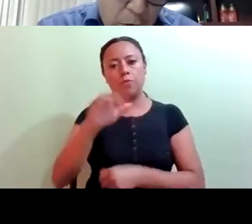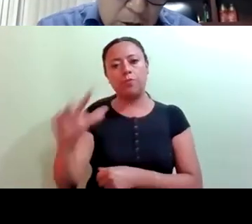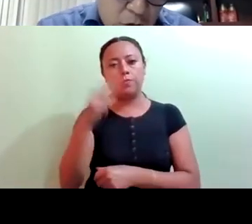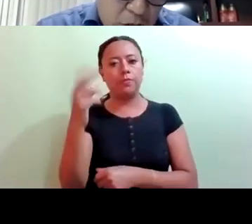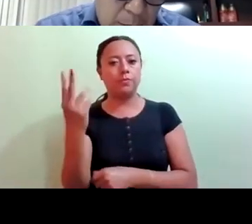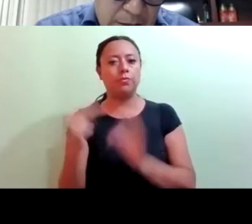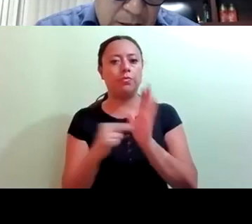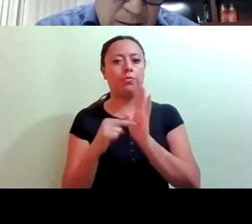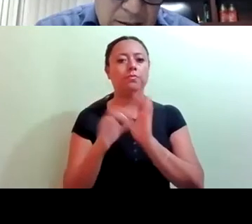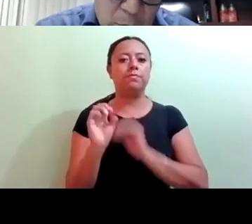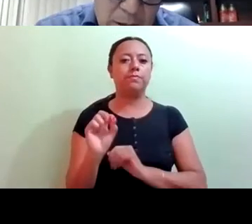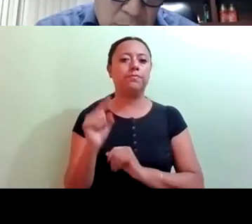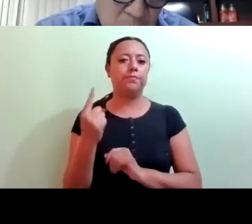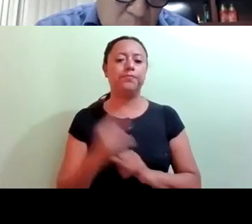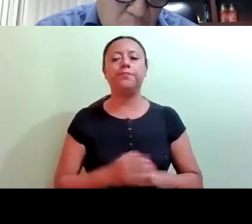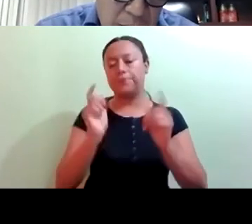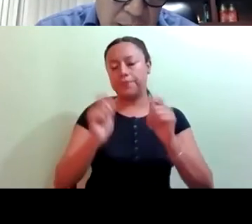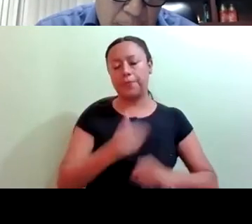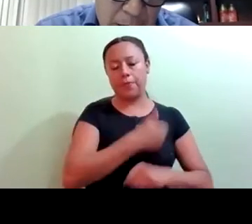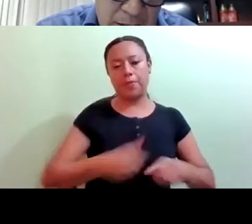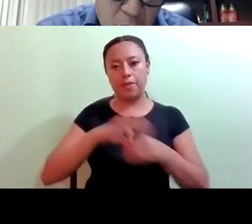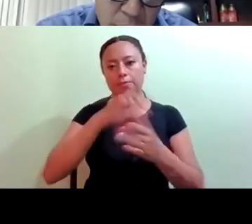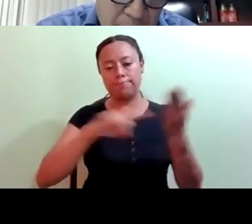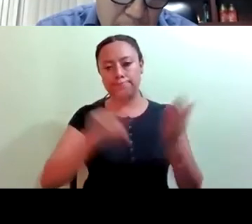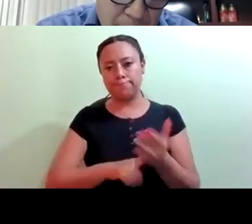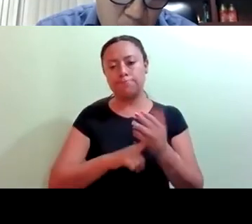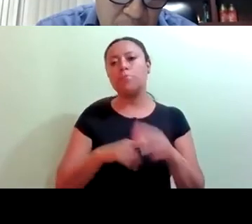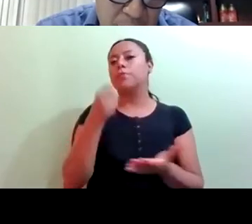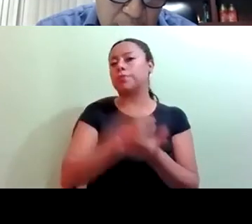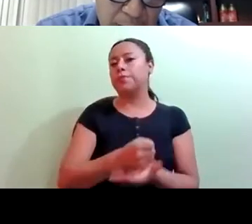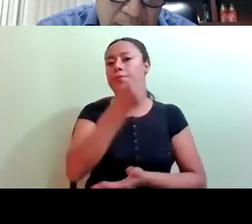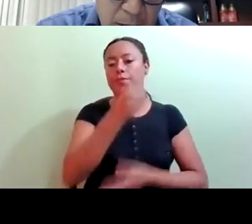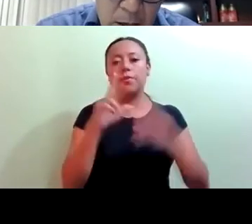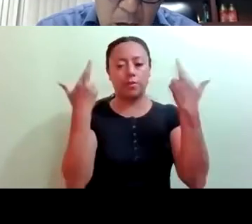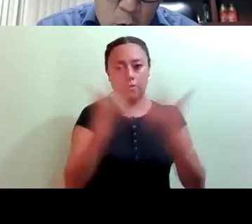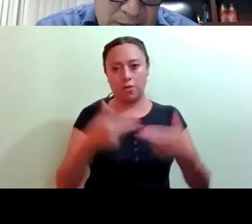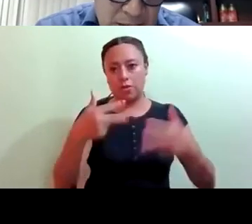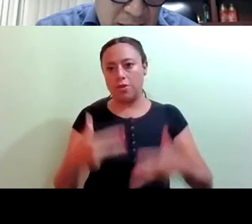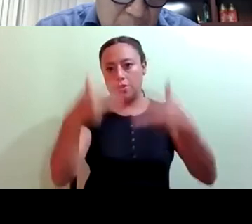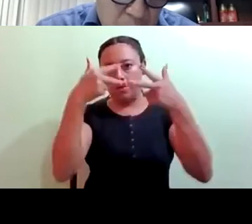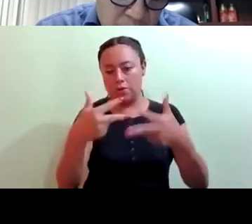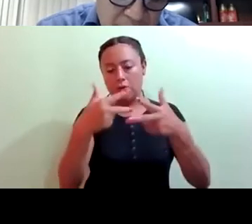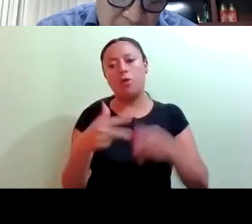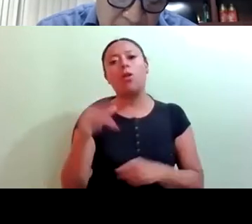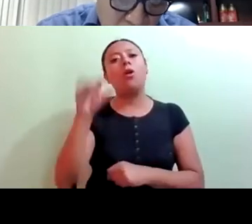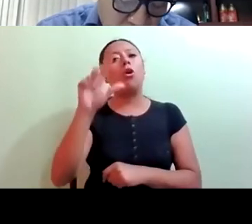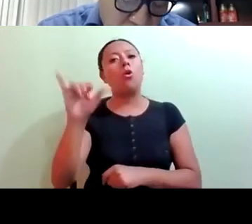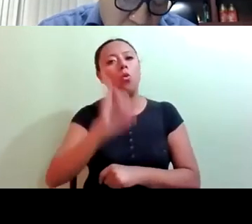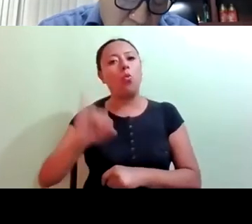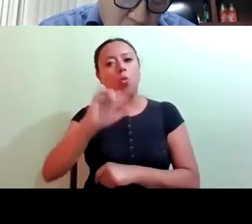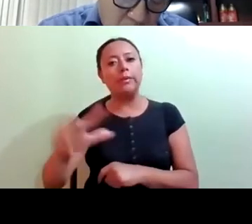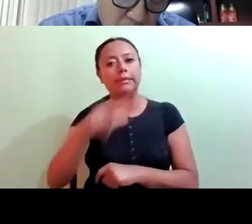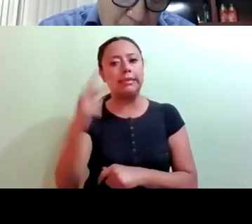Por instrucciones de la presidencia, se somete a votación el orden del día para la sesión ordinaria vía remota a celebrarse el jueves 13 de mayo del presente año.